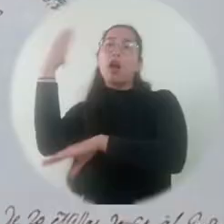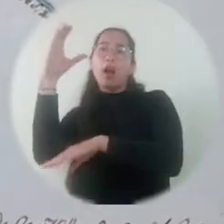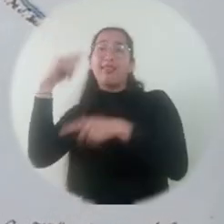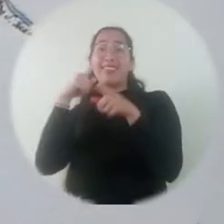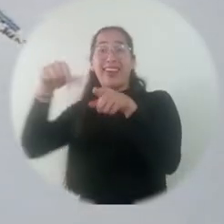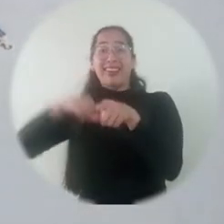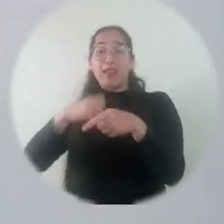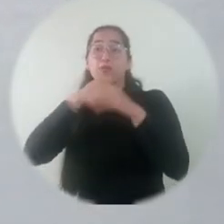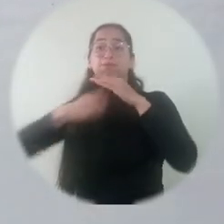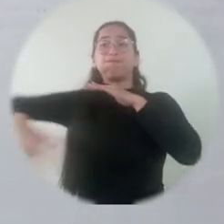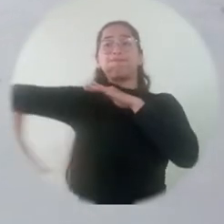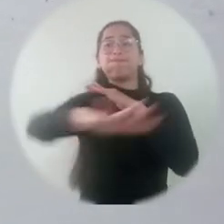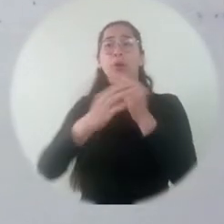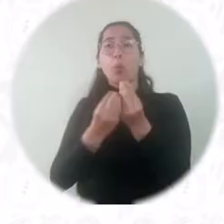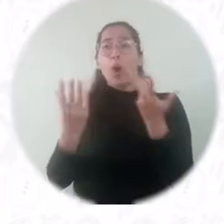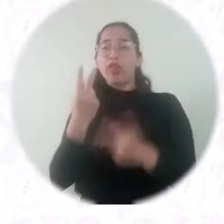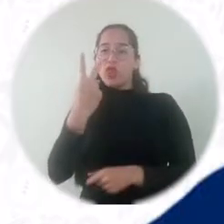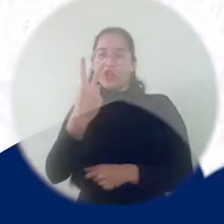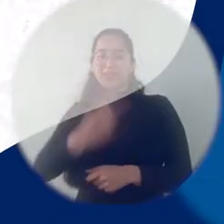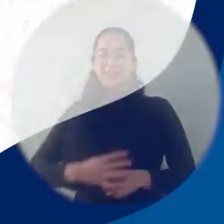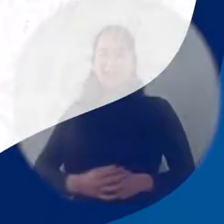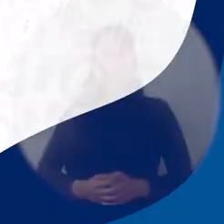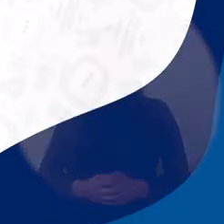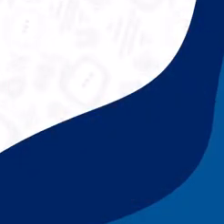del país por contar con dos océanos.